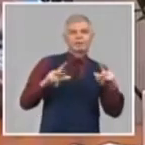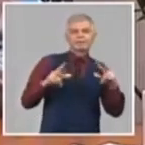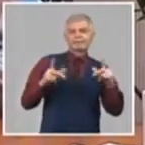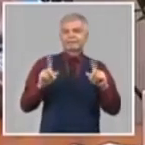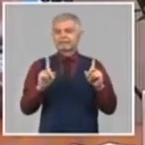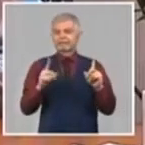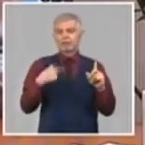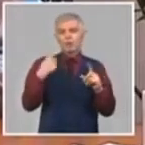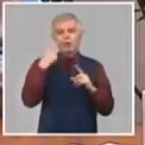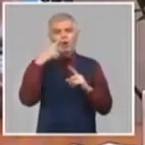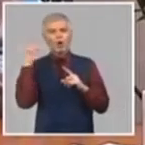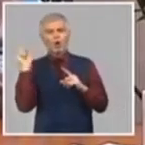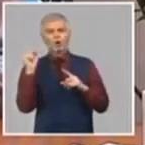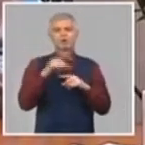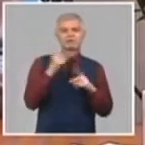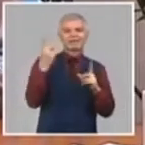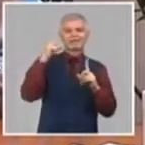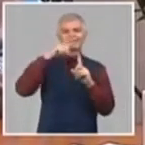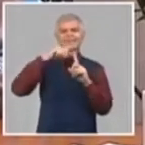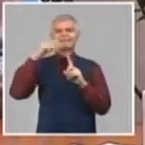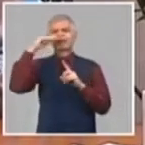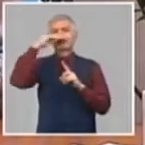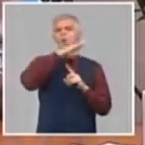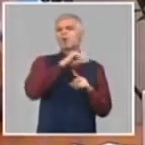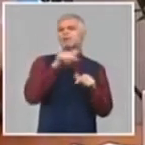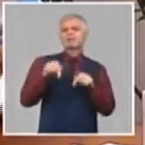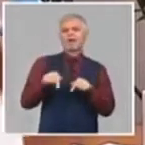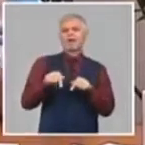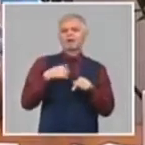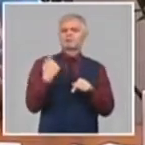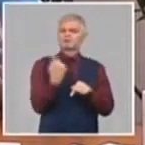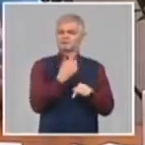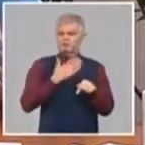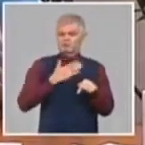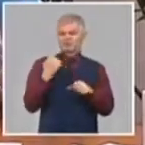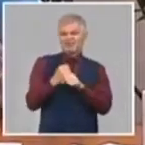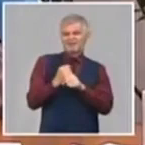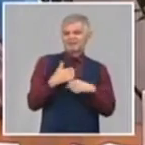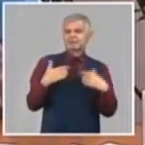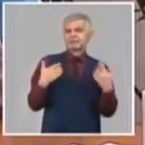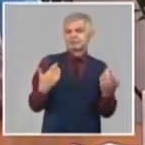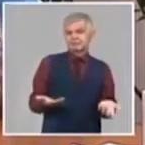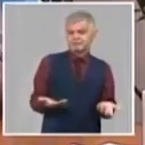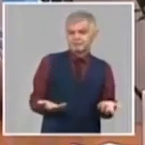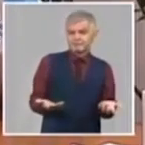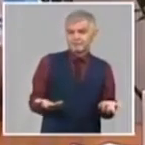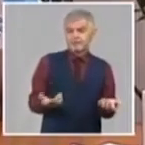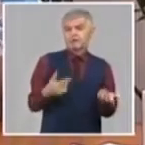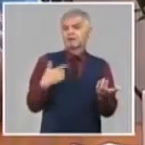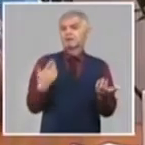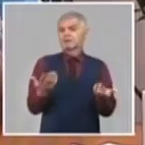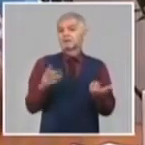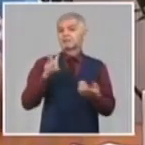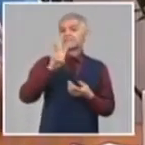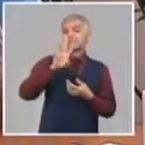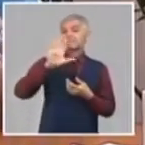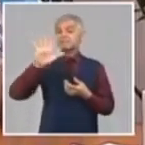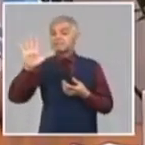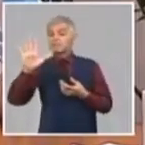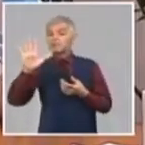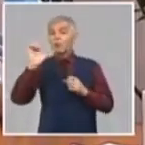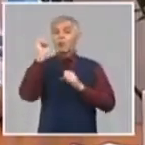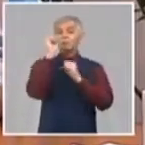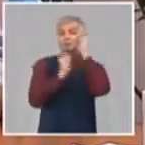como que no se conocen los tipos de tecnología, nosotros estamos trabajando con 35 plantas.